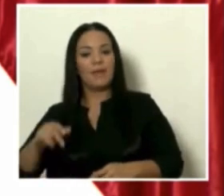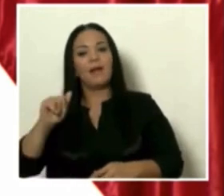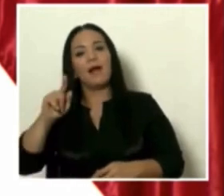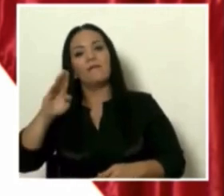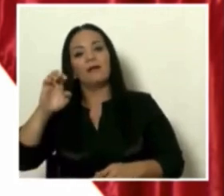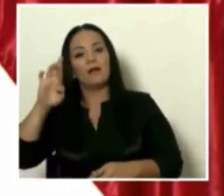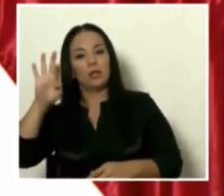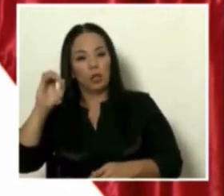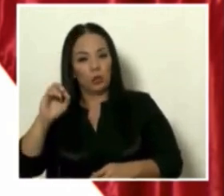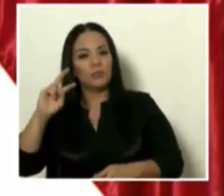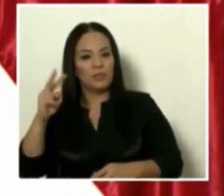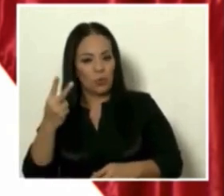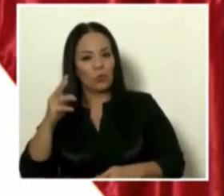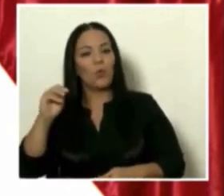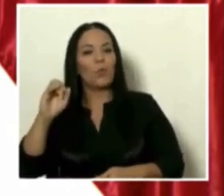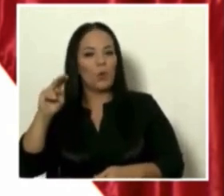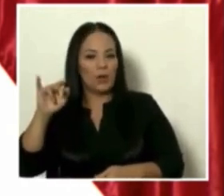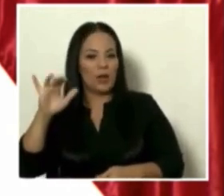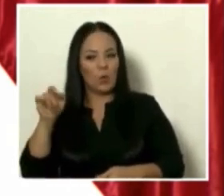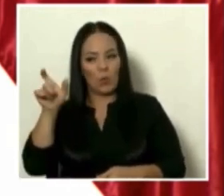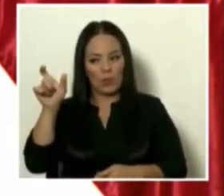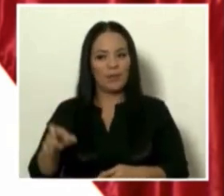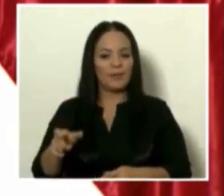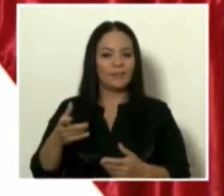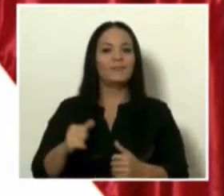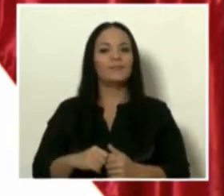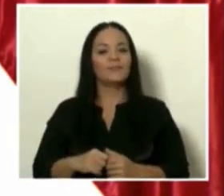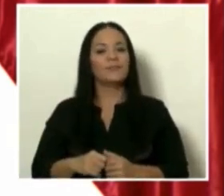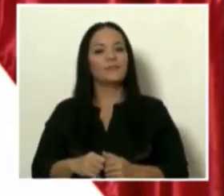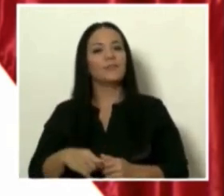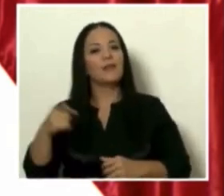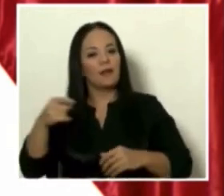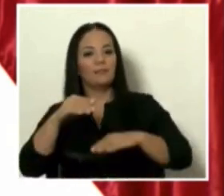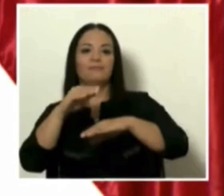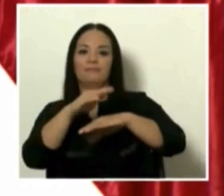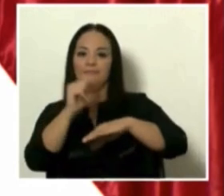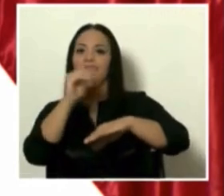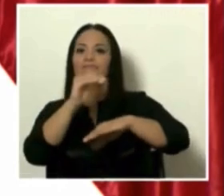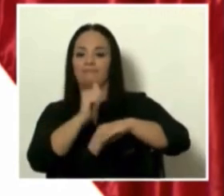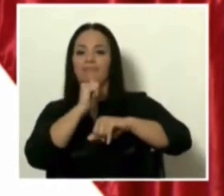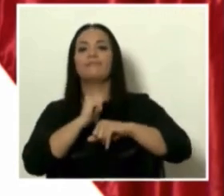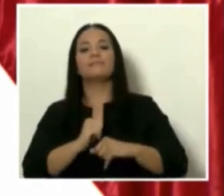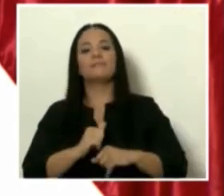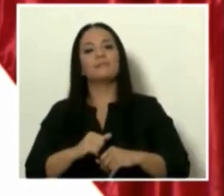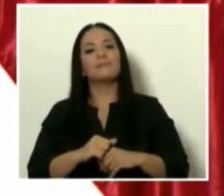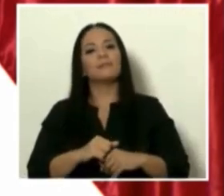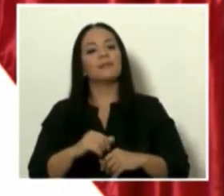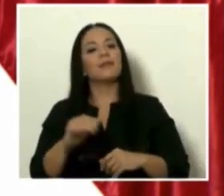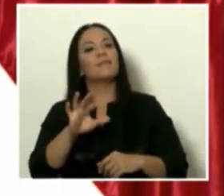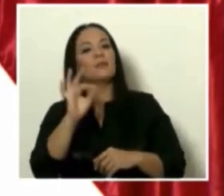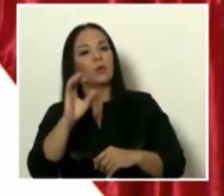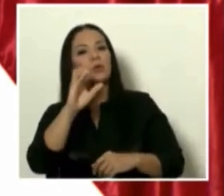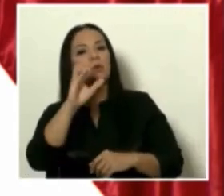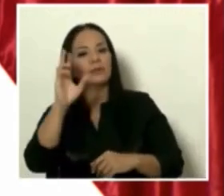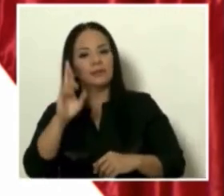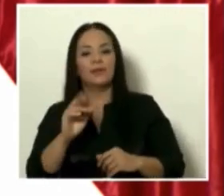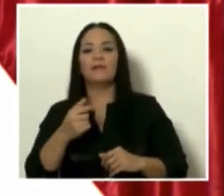de Mónaco, y entonces creo que él tiene un poder de convocatoria, donde Costa Rica va a poder